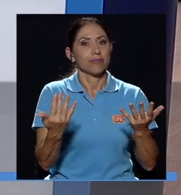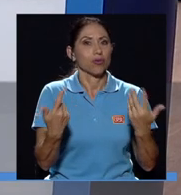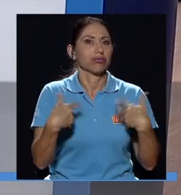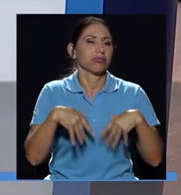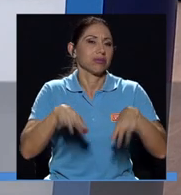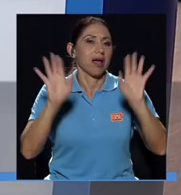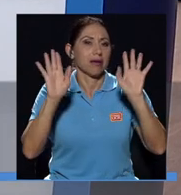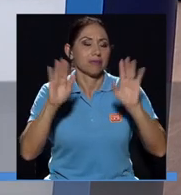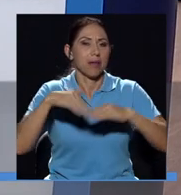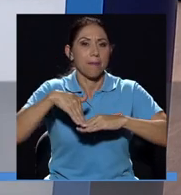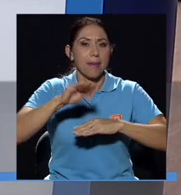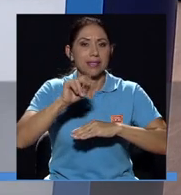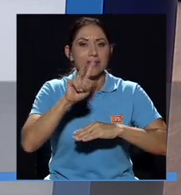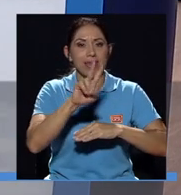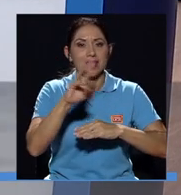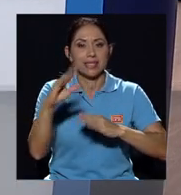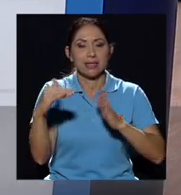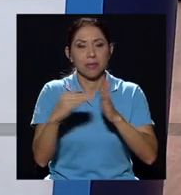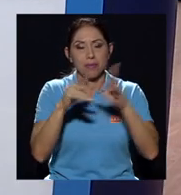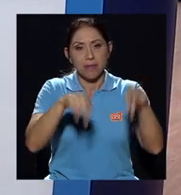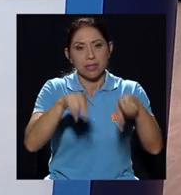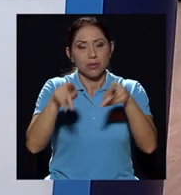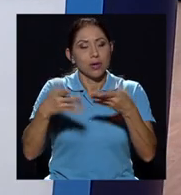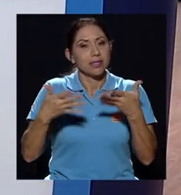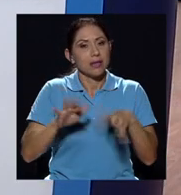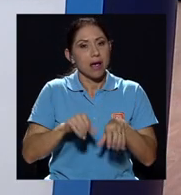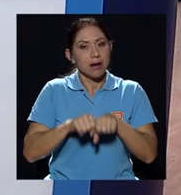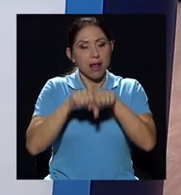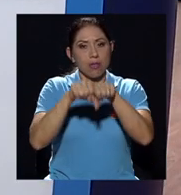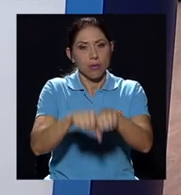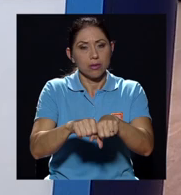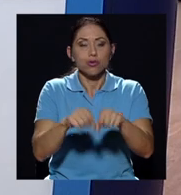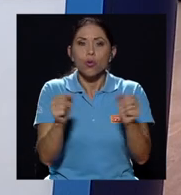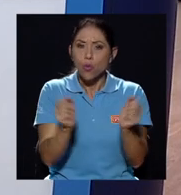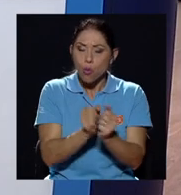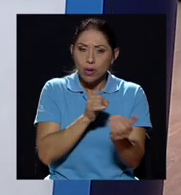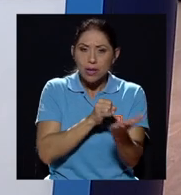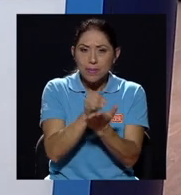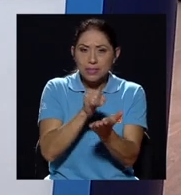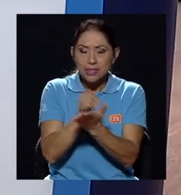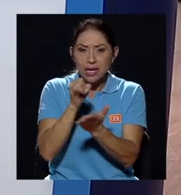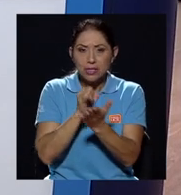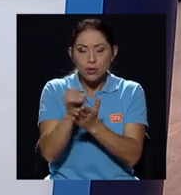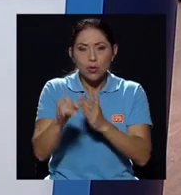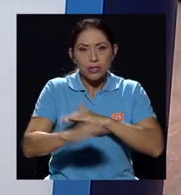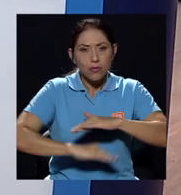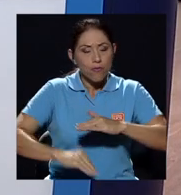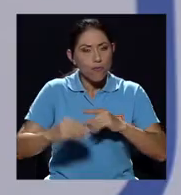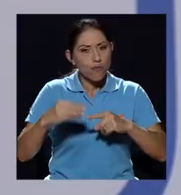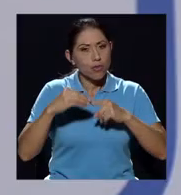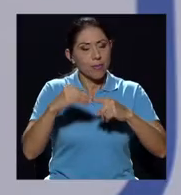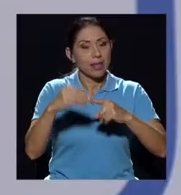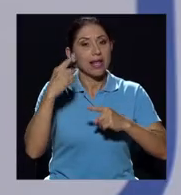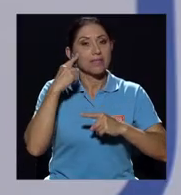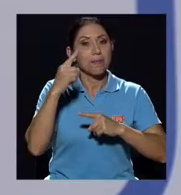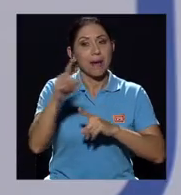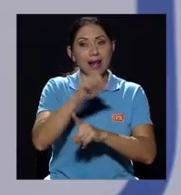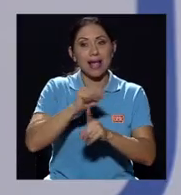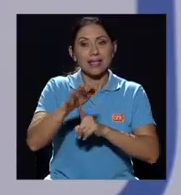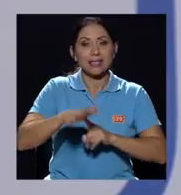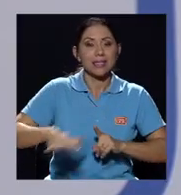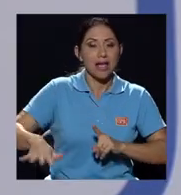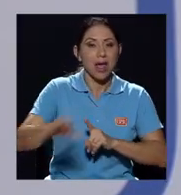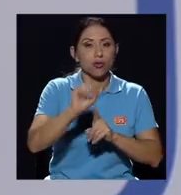de 26 mil graduados, con unas investigaciones fundamentales para lo que ha sido el Estado Social de Derecho, con una acción